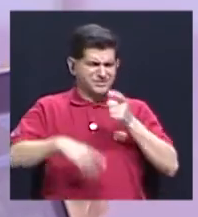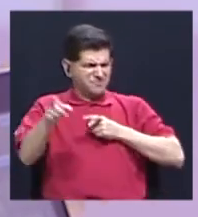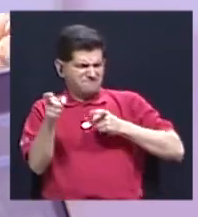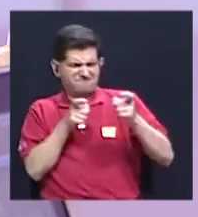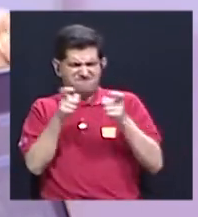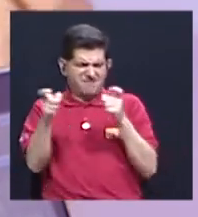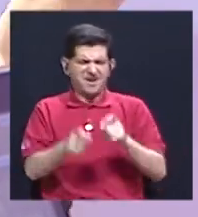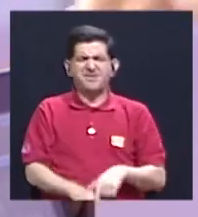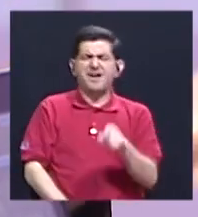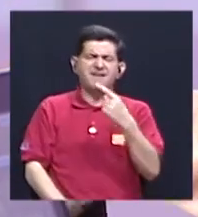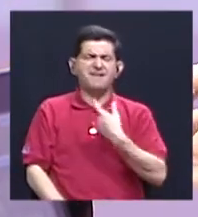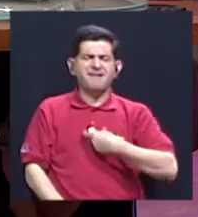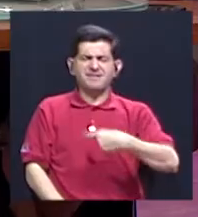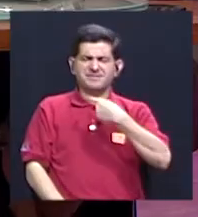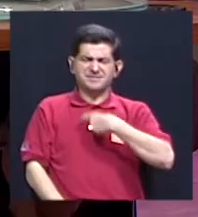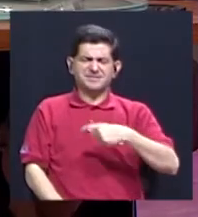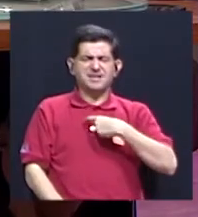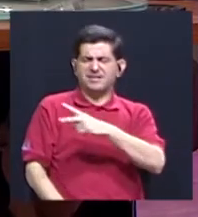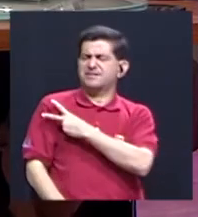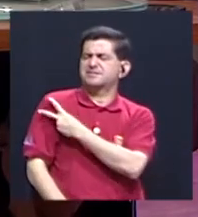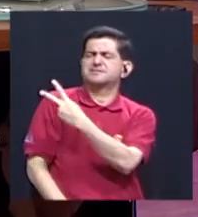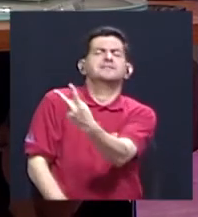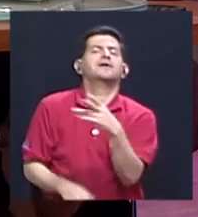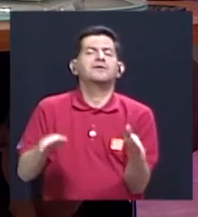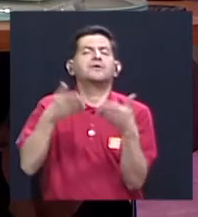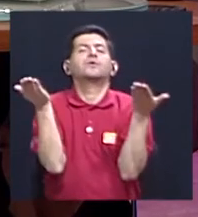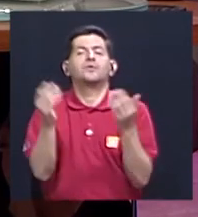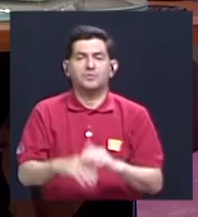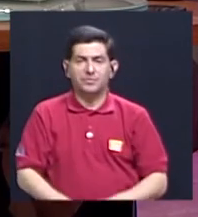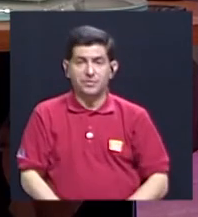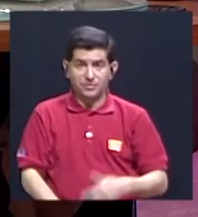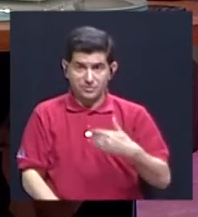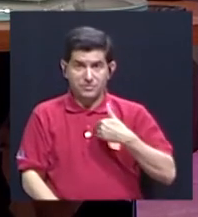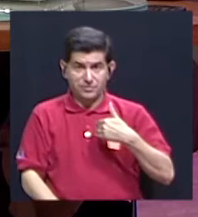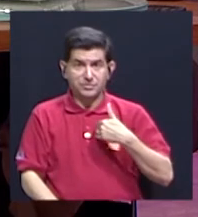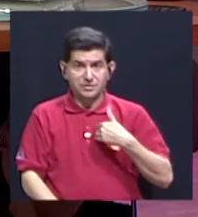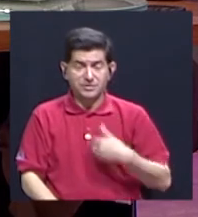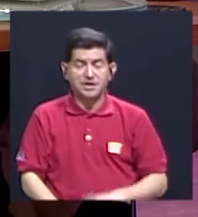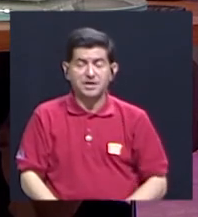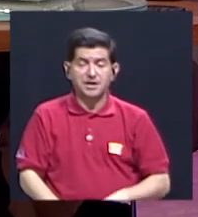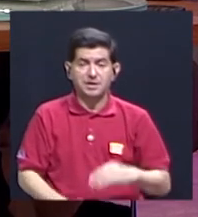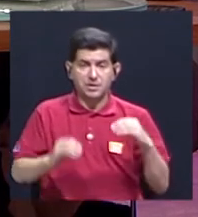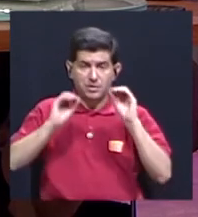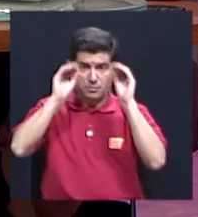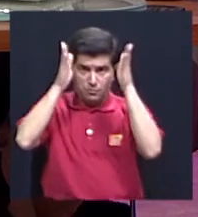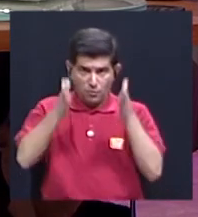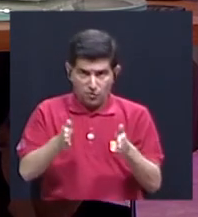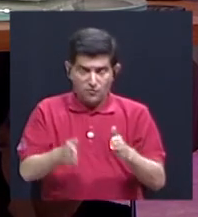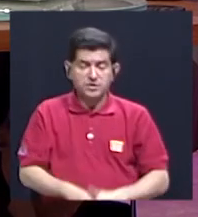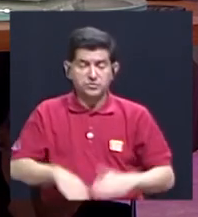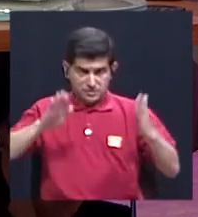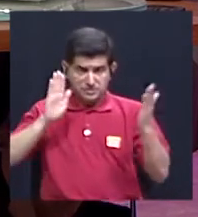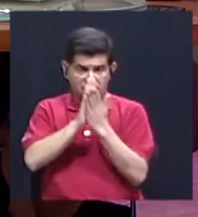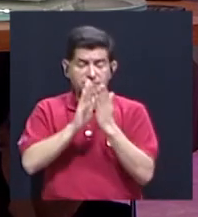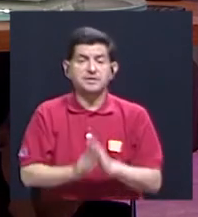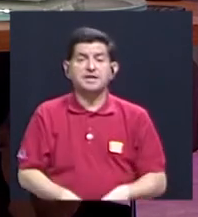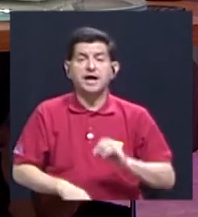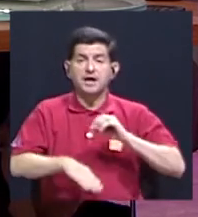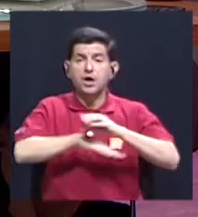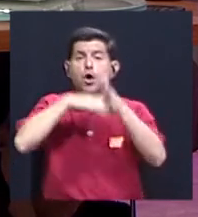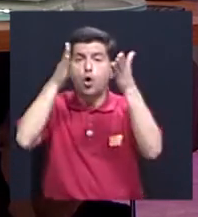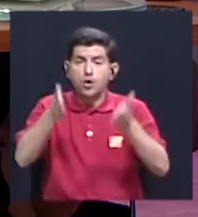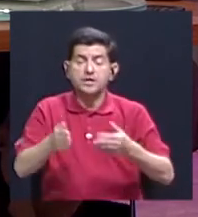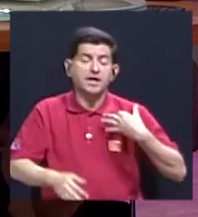esas aspiraciones vocacionales? Eso lo viven las maestras y los maestros, los profesionales en orientación,